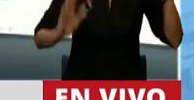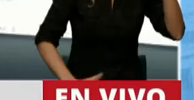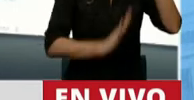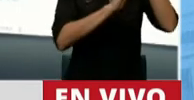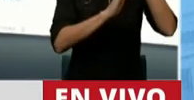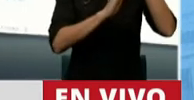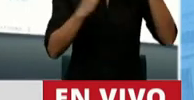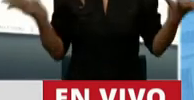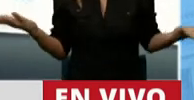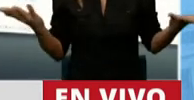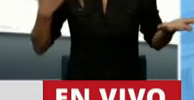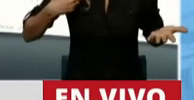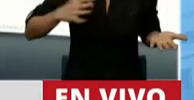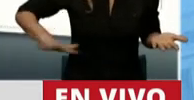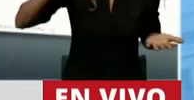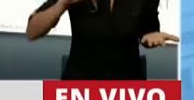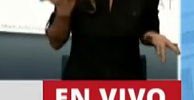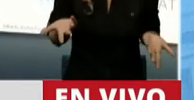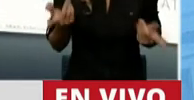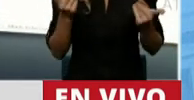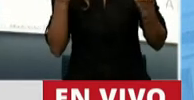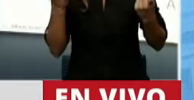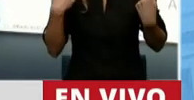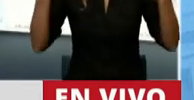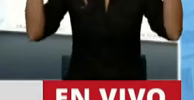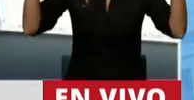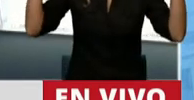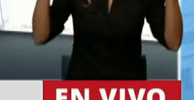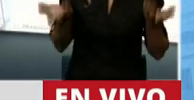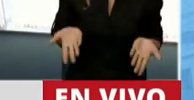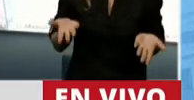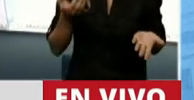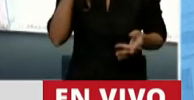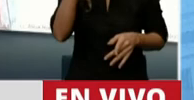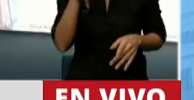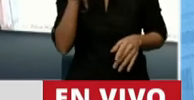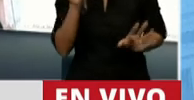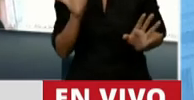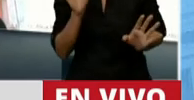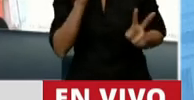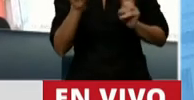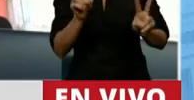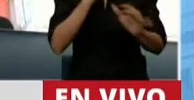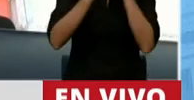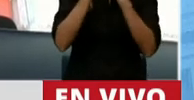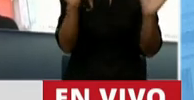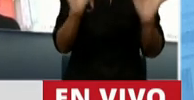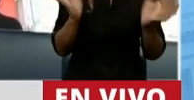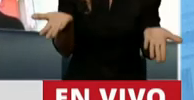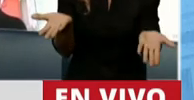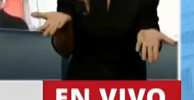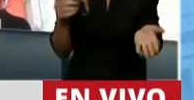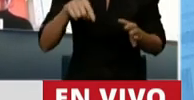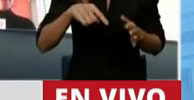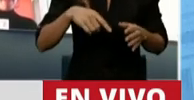Para el país es fundamental y eso es lo que ustedes no están viendo. Es el cuarto sector exportador de servicios,